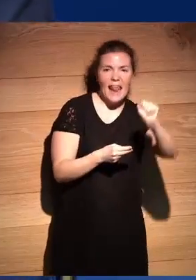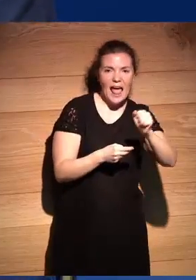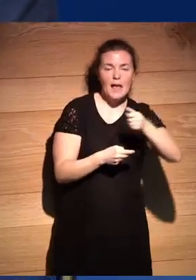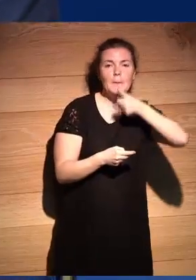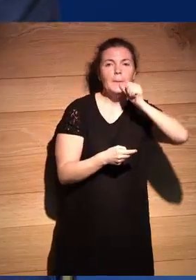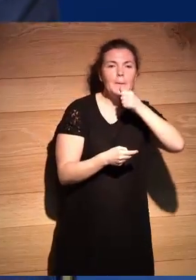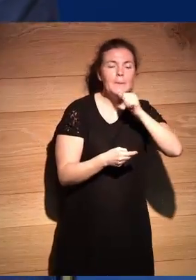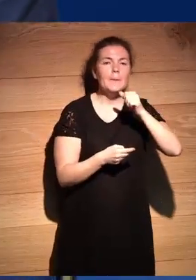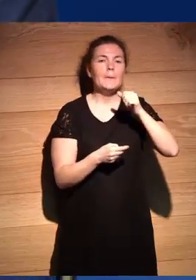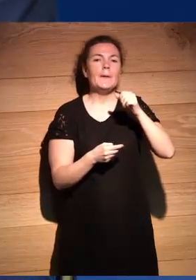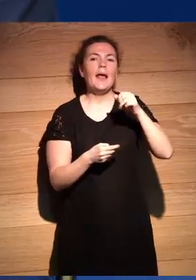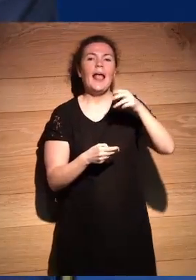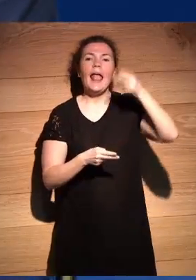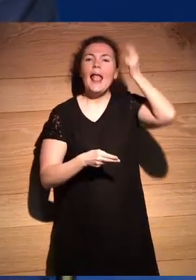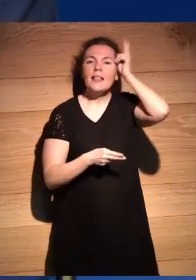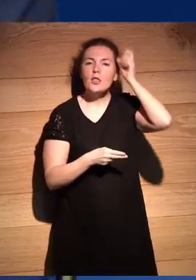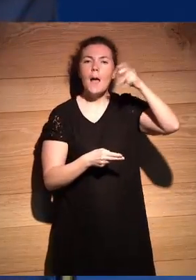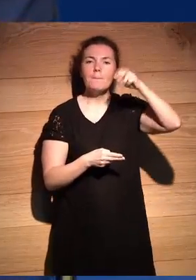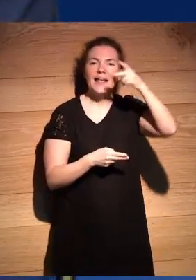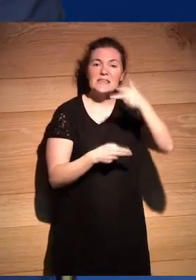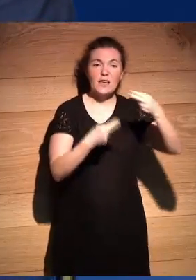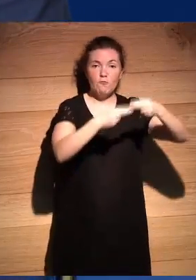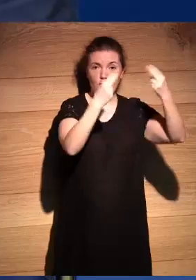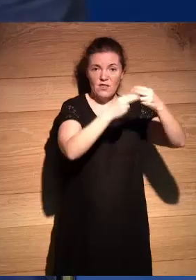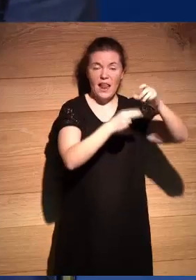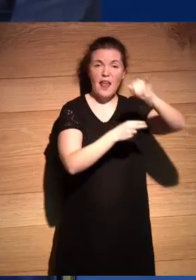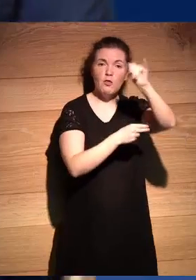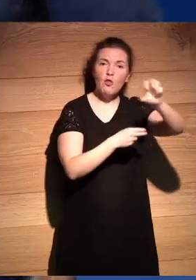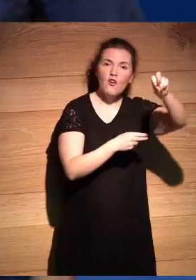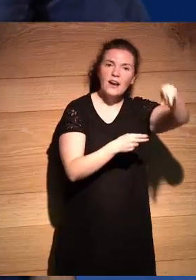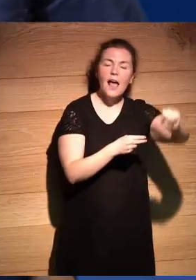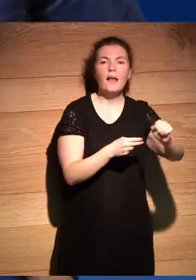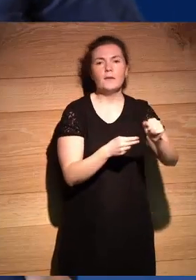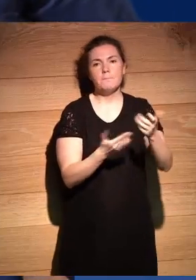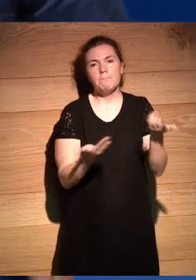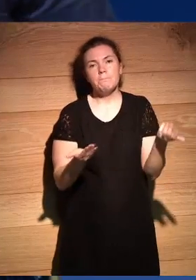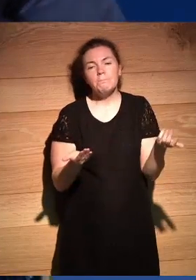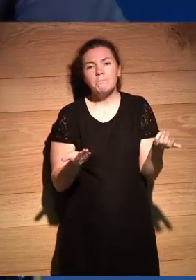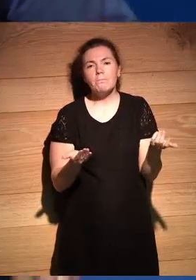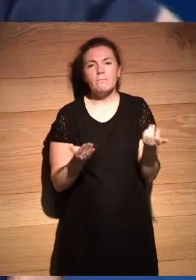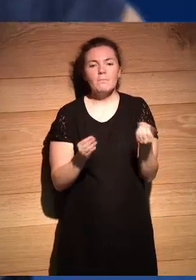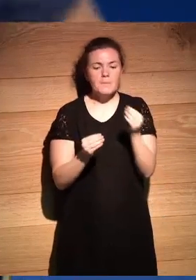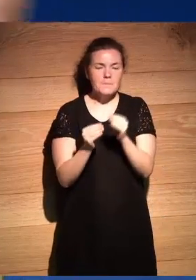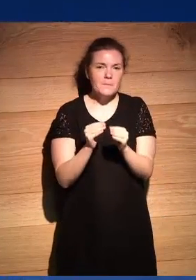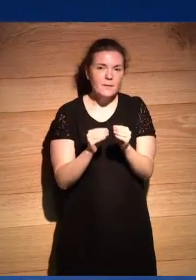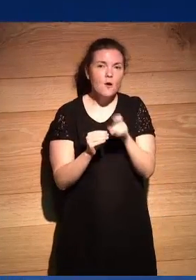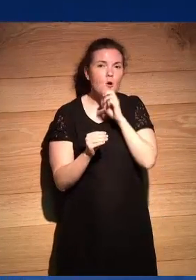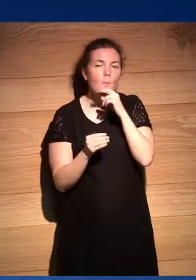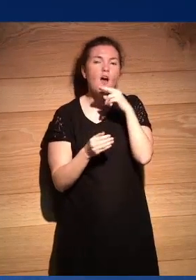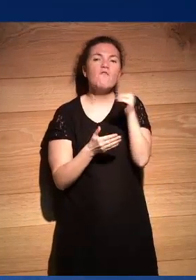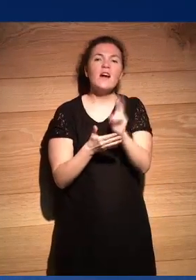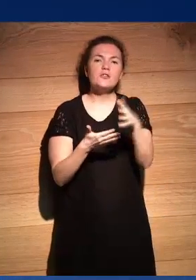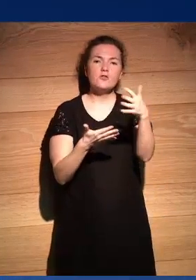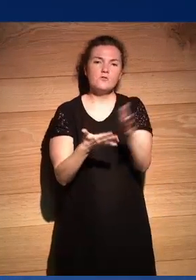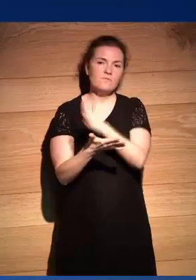apaches en la frontera con Arizona lecturas y tal bueno como hacer versos lo